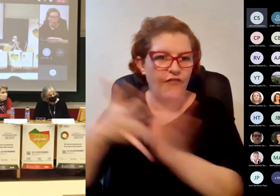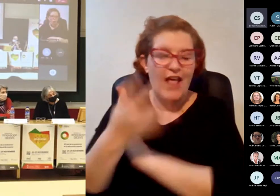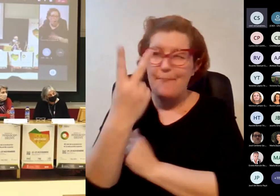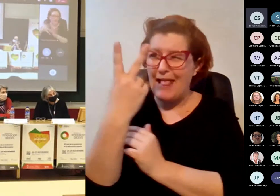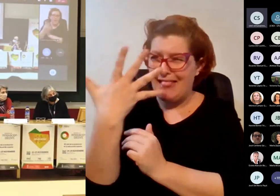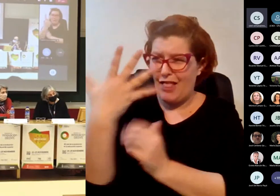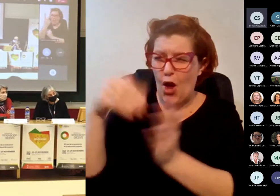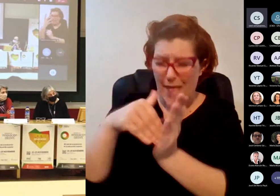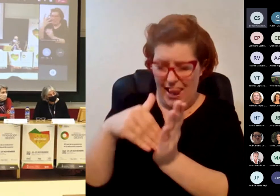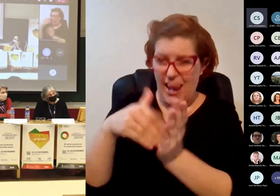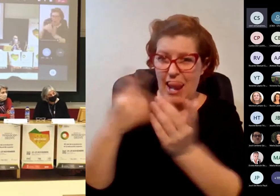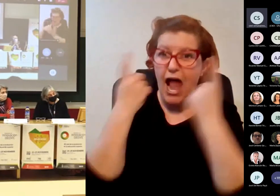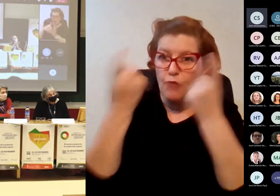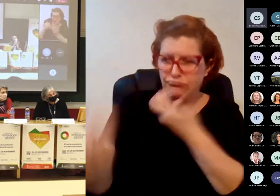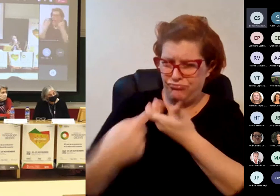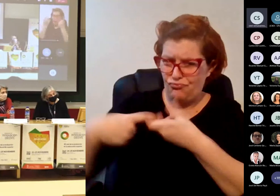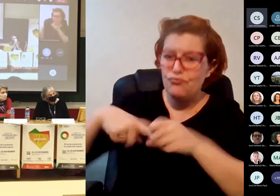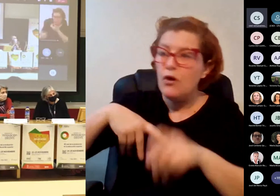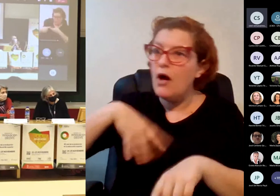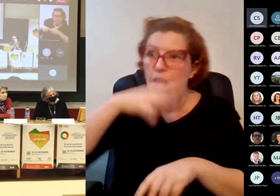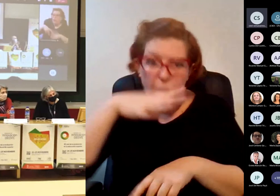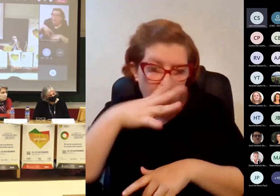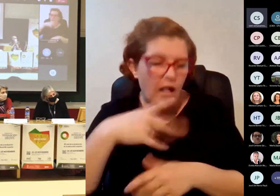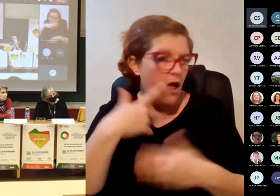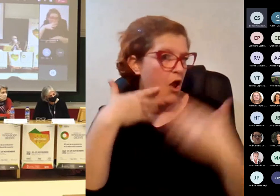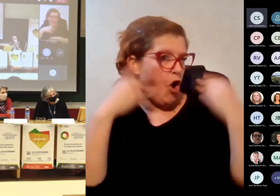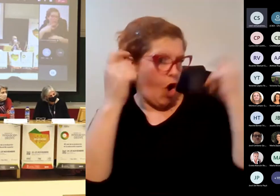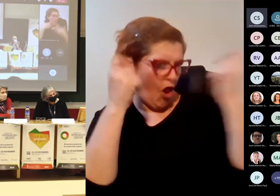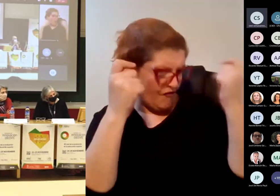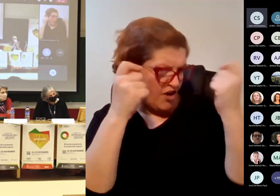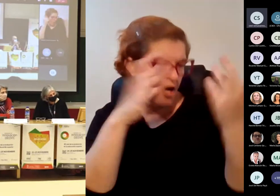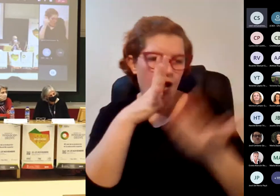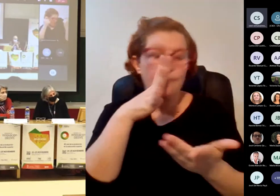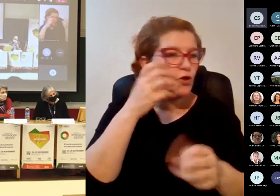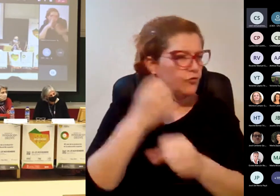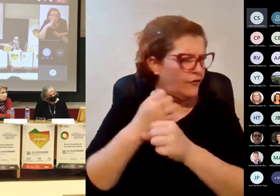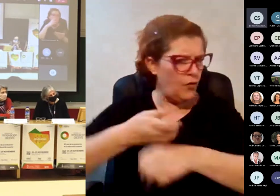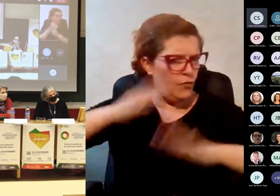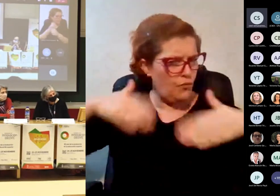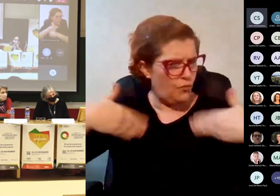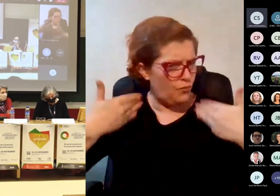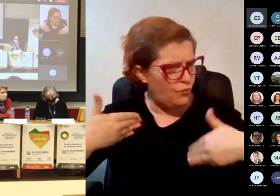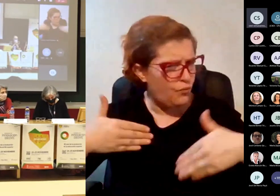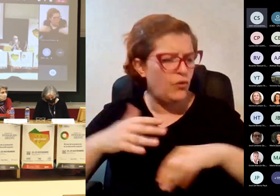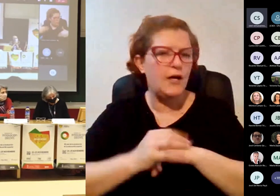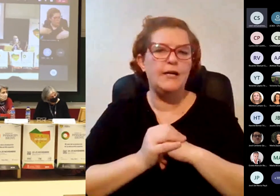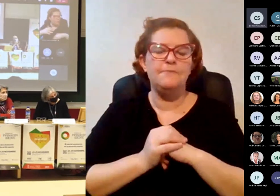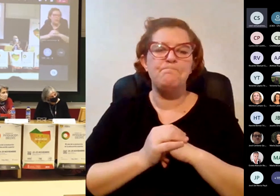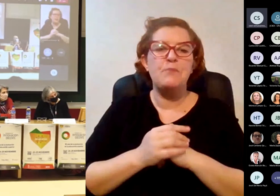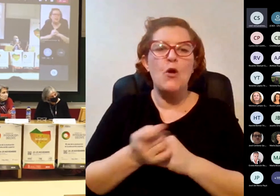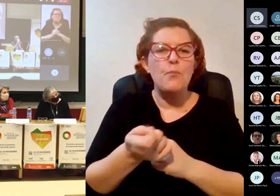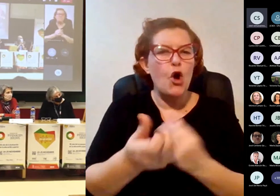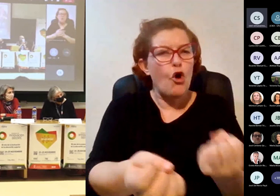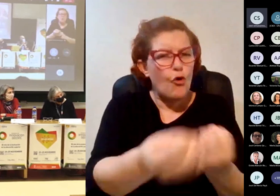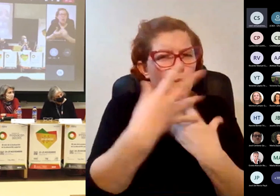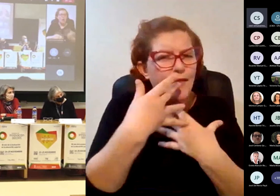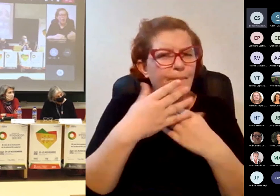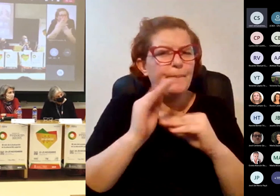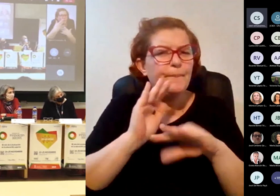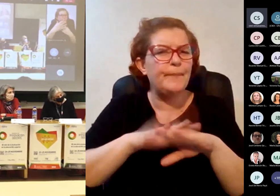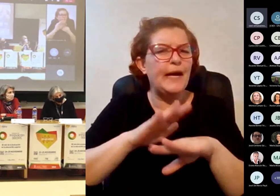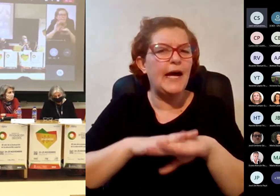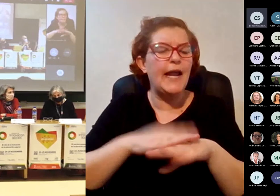que lo han hecho la verdad que enhorabuena porque es un trabajo enorme y bueno contamos un poco cómo hacen para